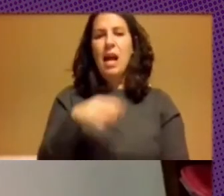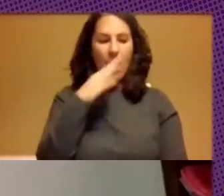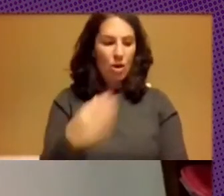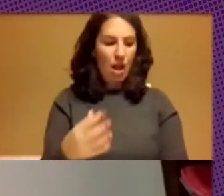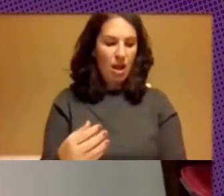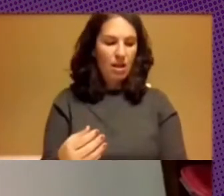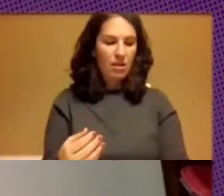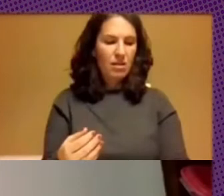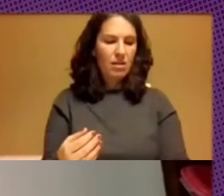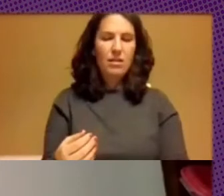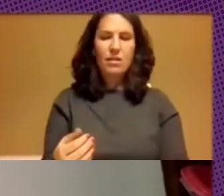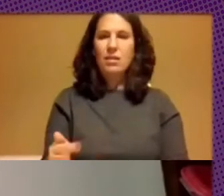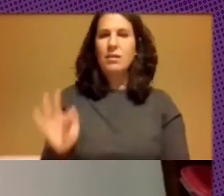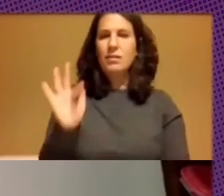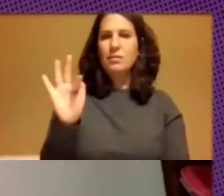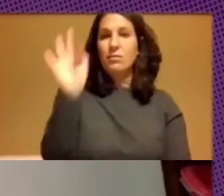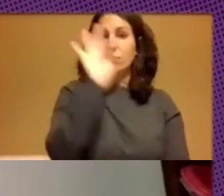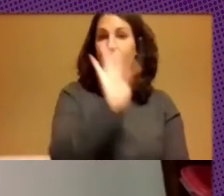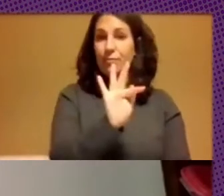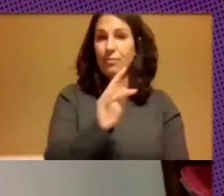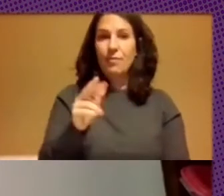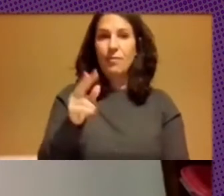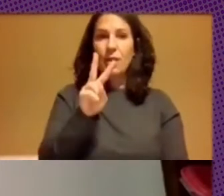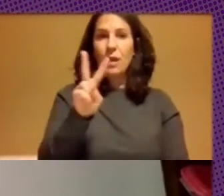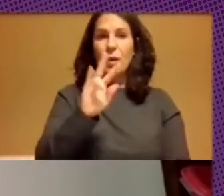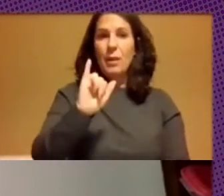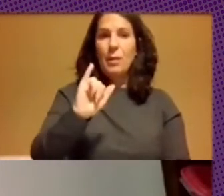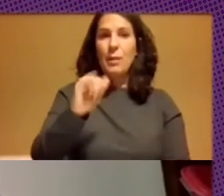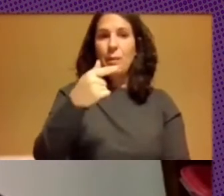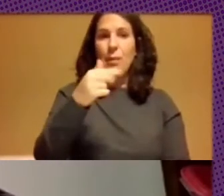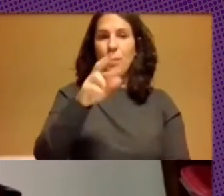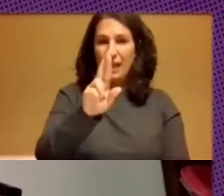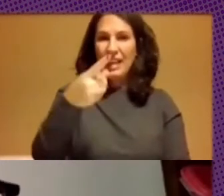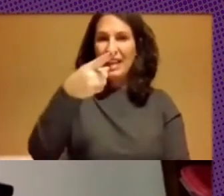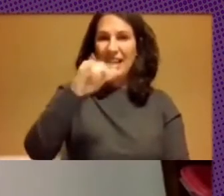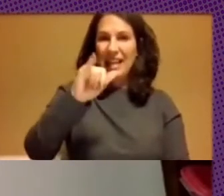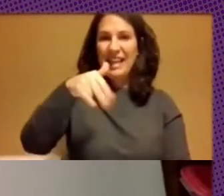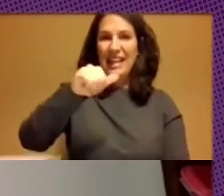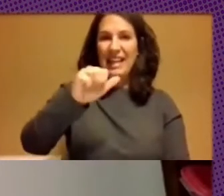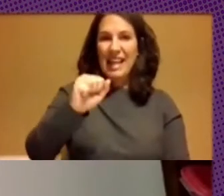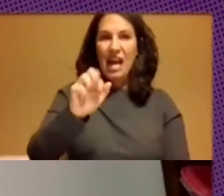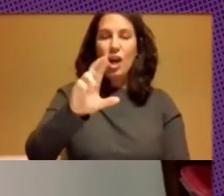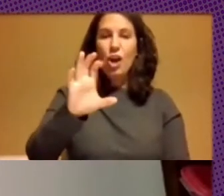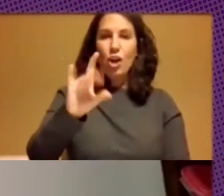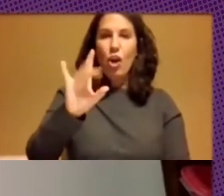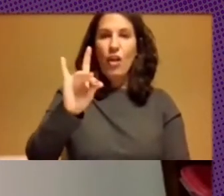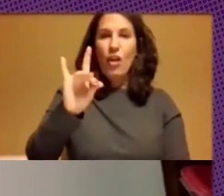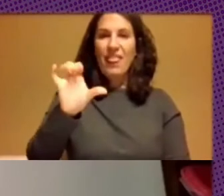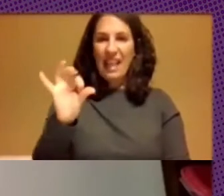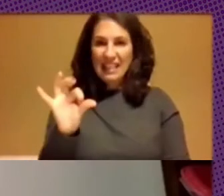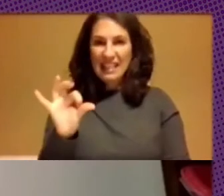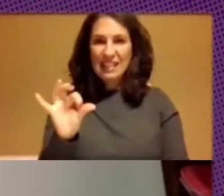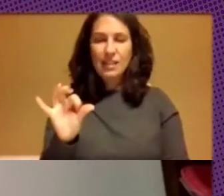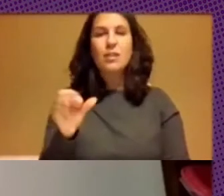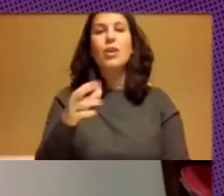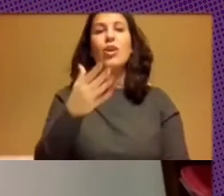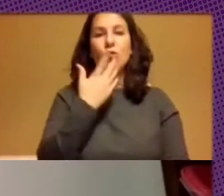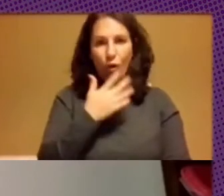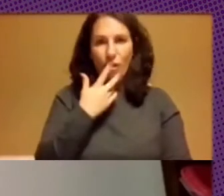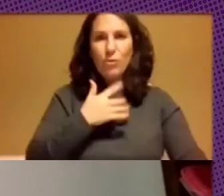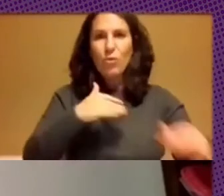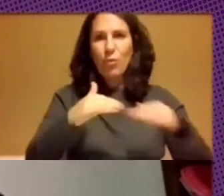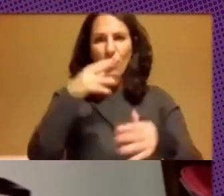Ahora le vamos a dar la palabra a Virginia Rodés. Bueno, con Virginia también nos conocemos de Movimiento de Uruguay.